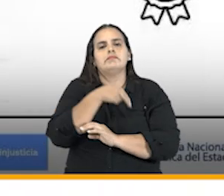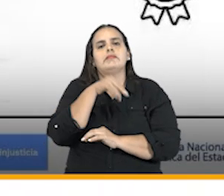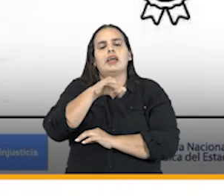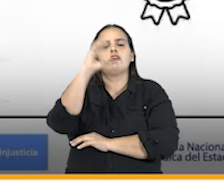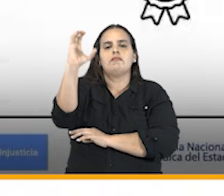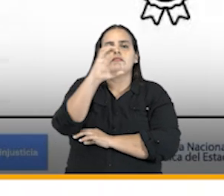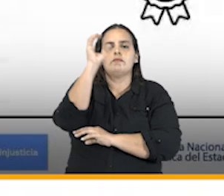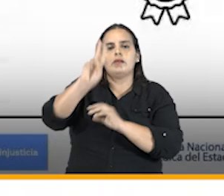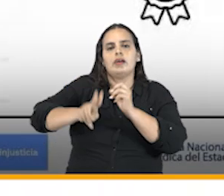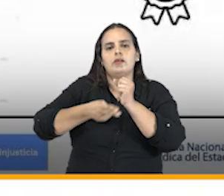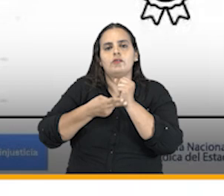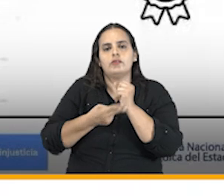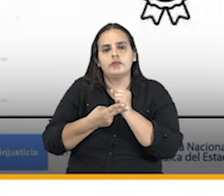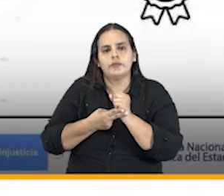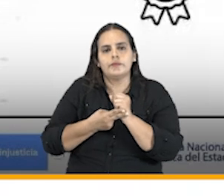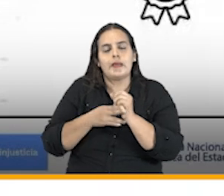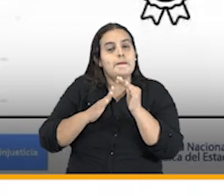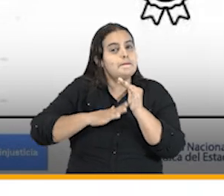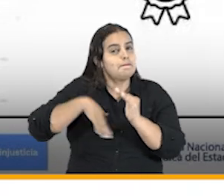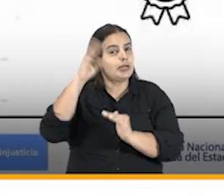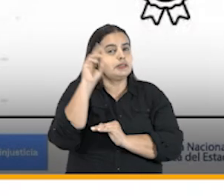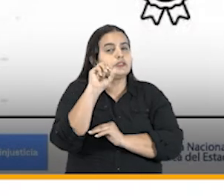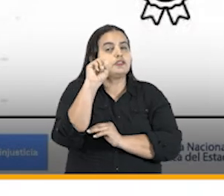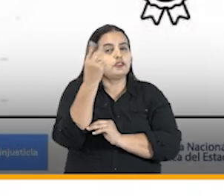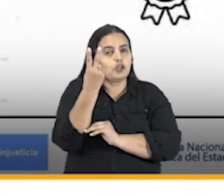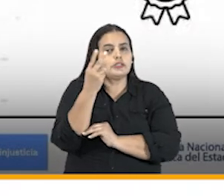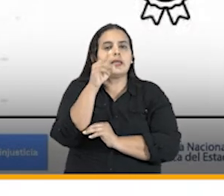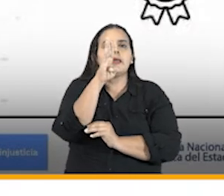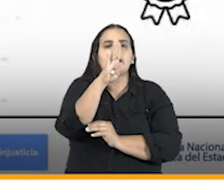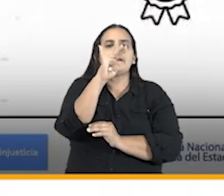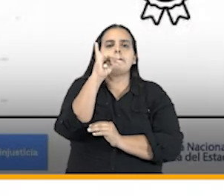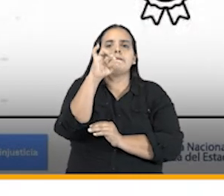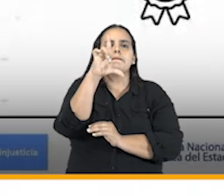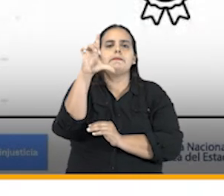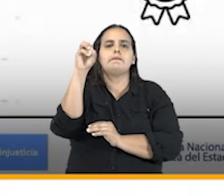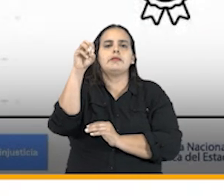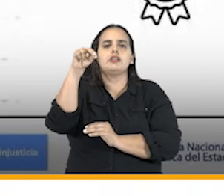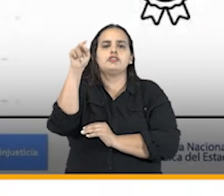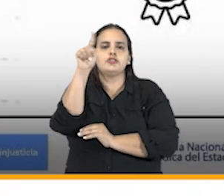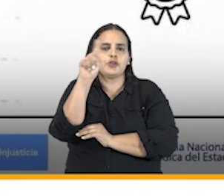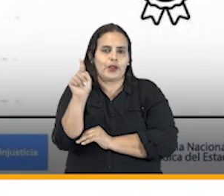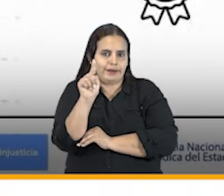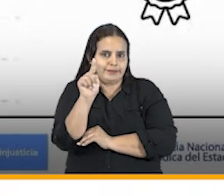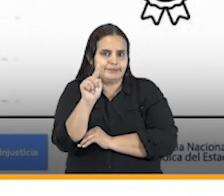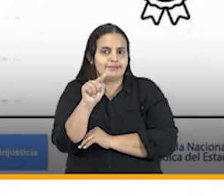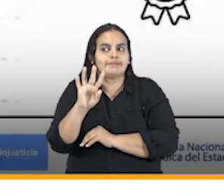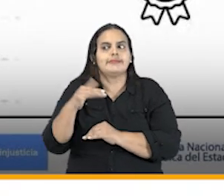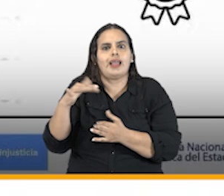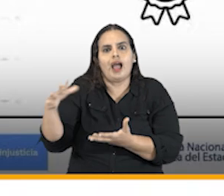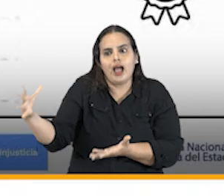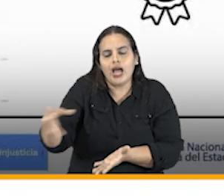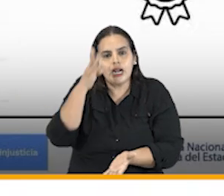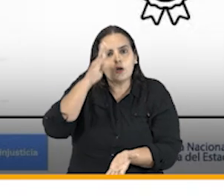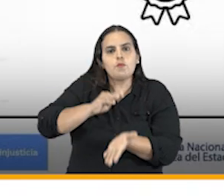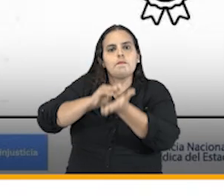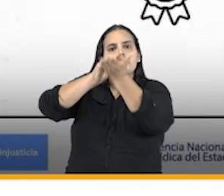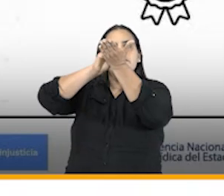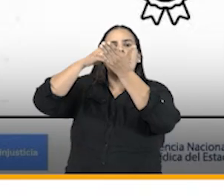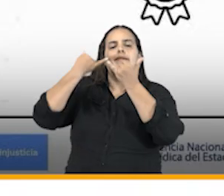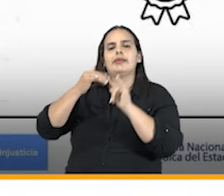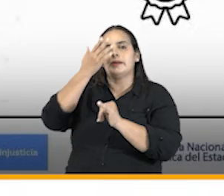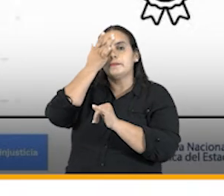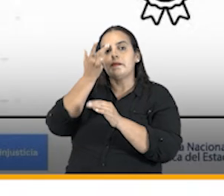colombiano un ahorro de más de 12 billones de pesos y una recuperación por concepto de costas lo que nos